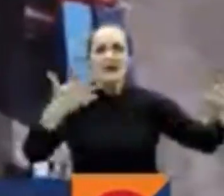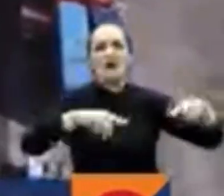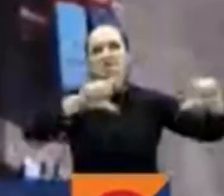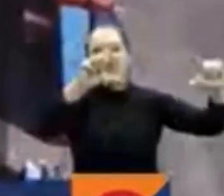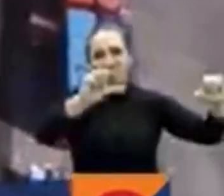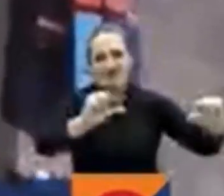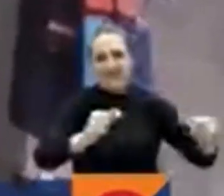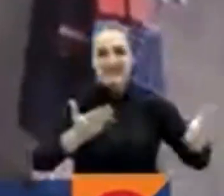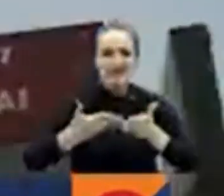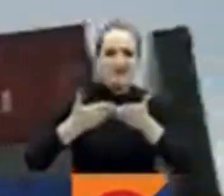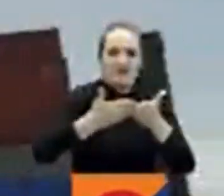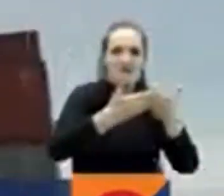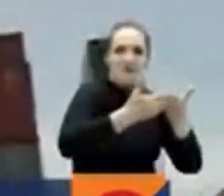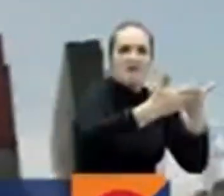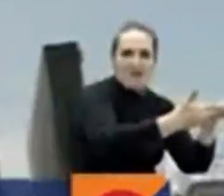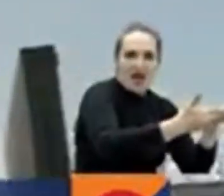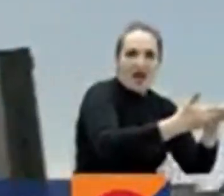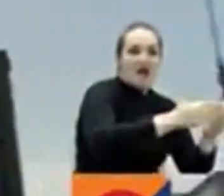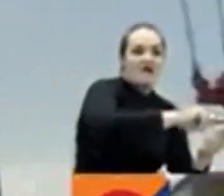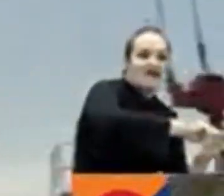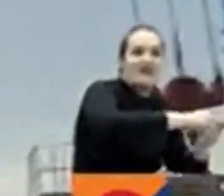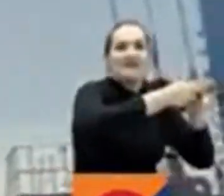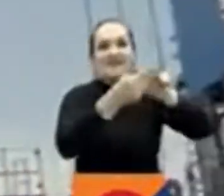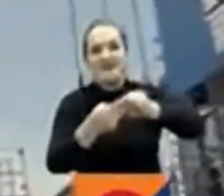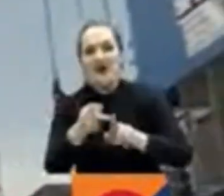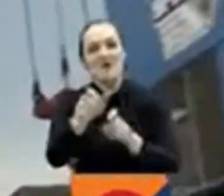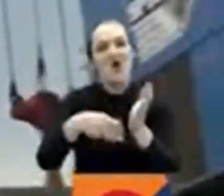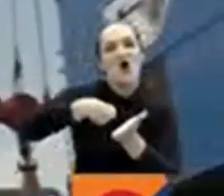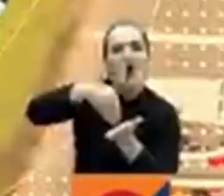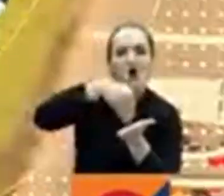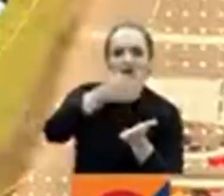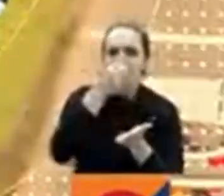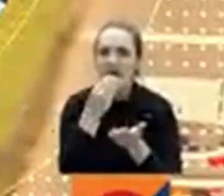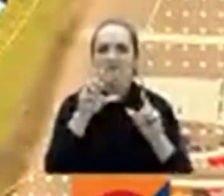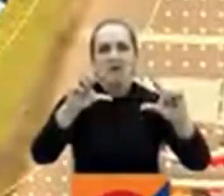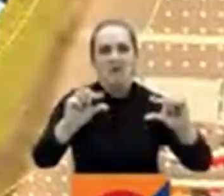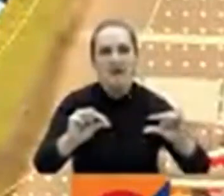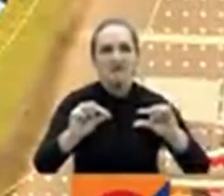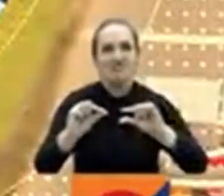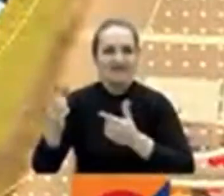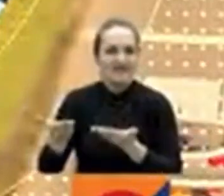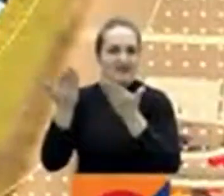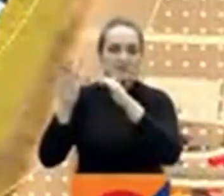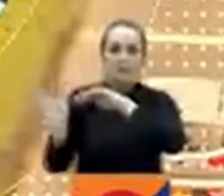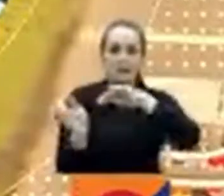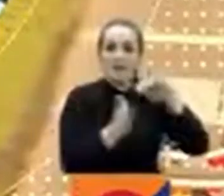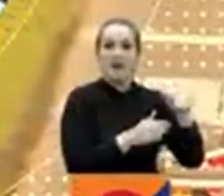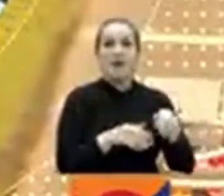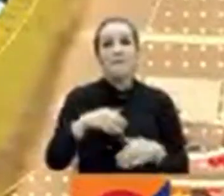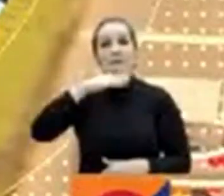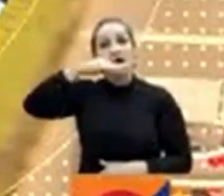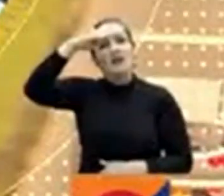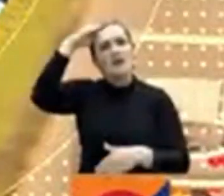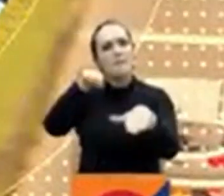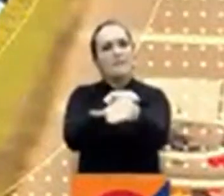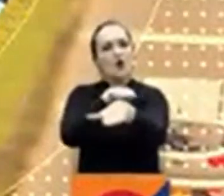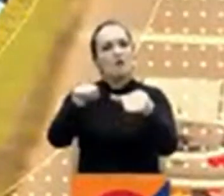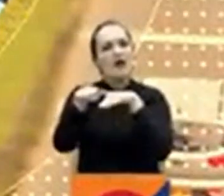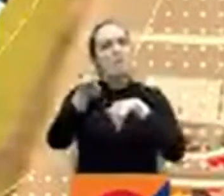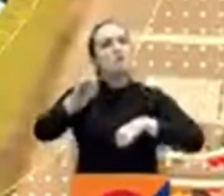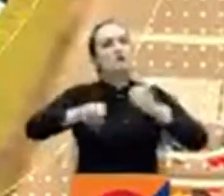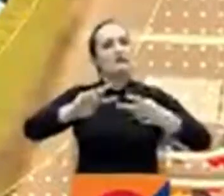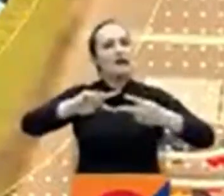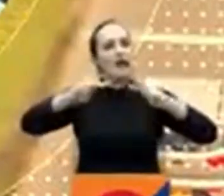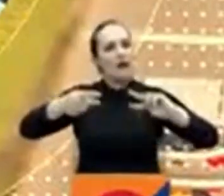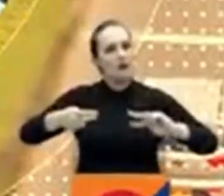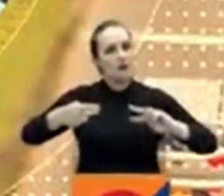traslado en el costo final para los consumidores. El pico y placa en Medellín podría cambiar el alcalde